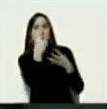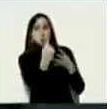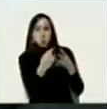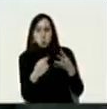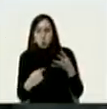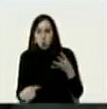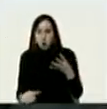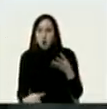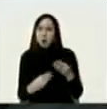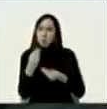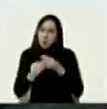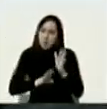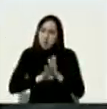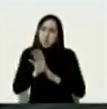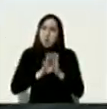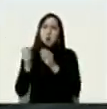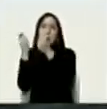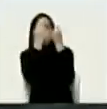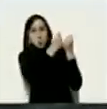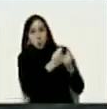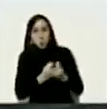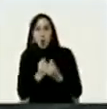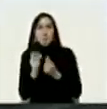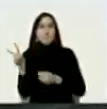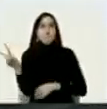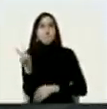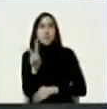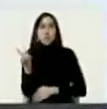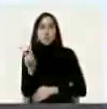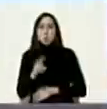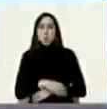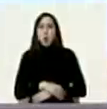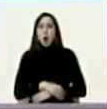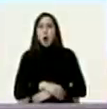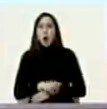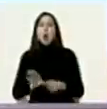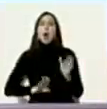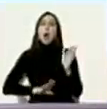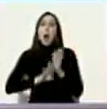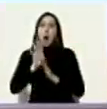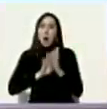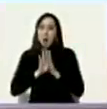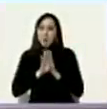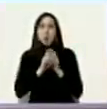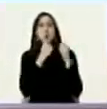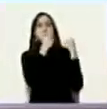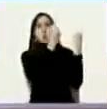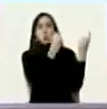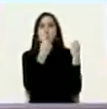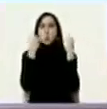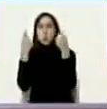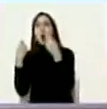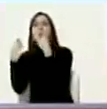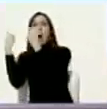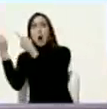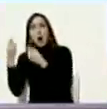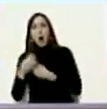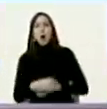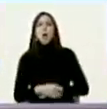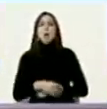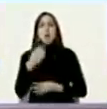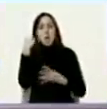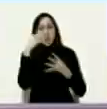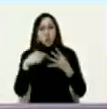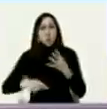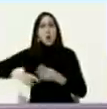la producción no el crecimiento de las importaciones suntuarias sino de materias e